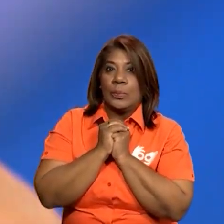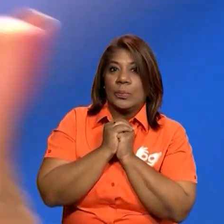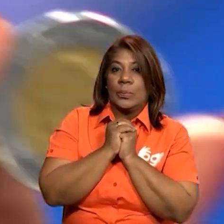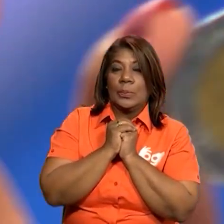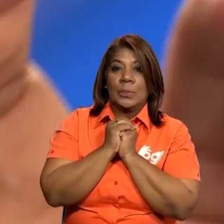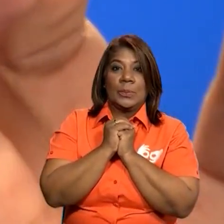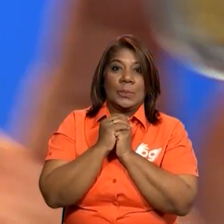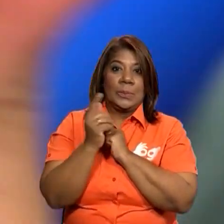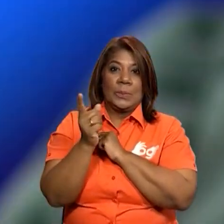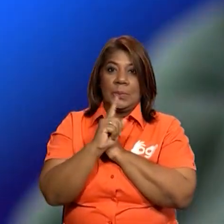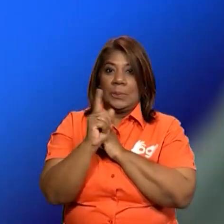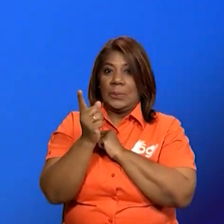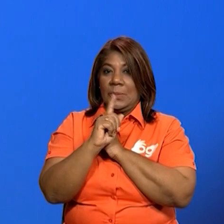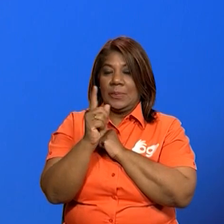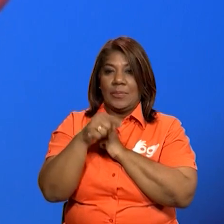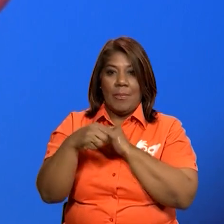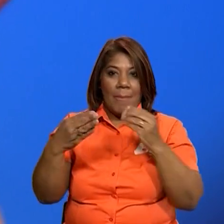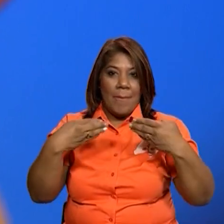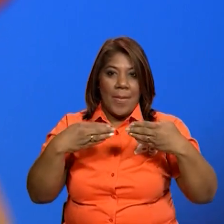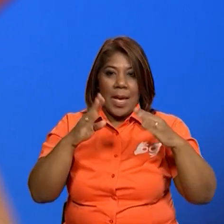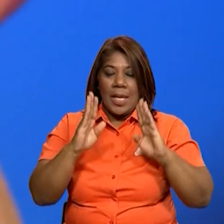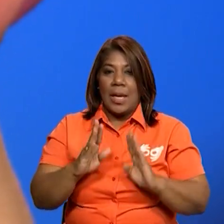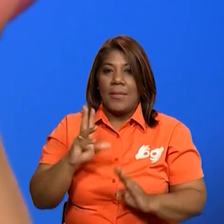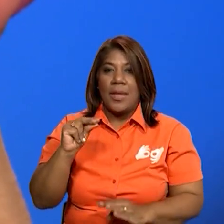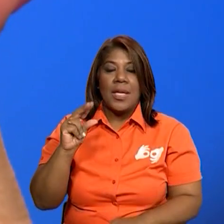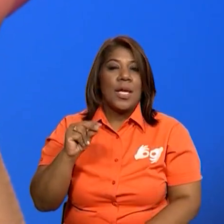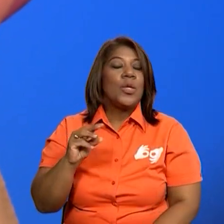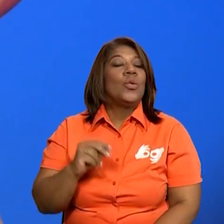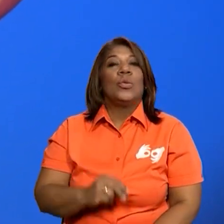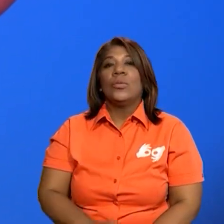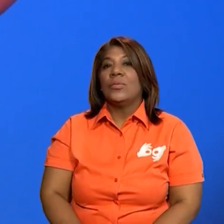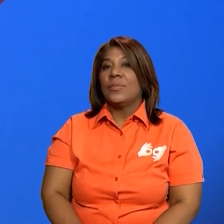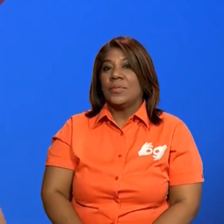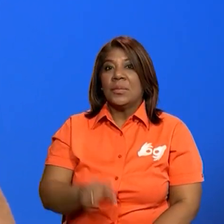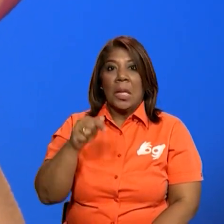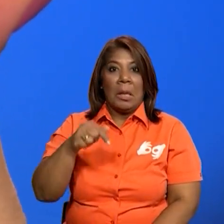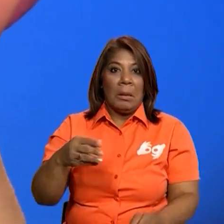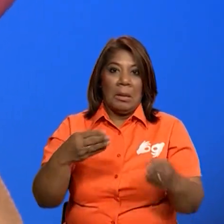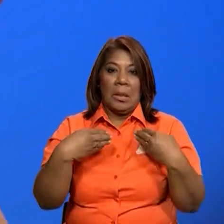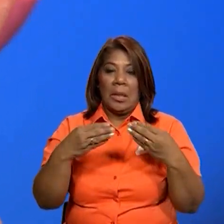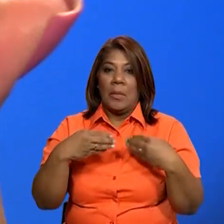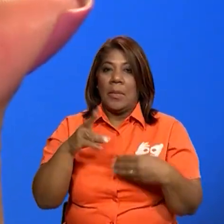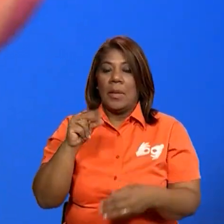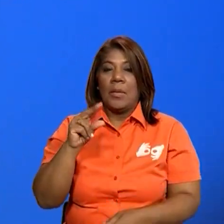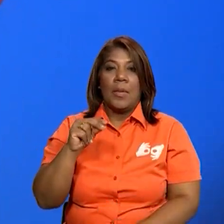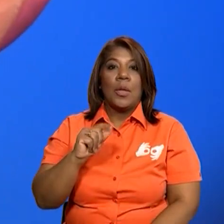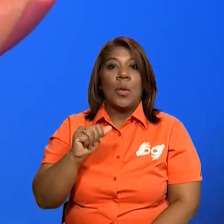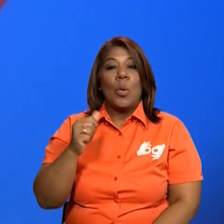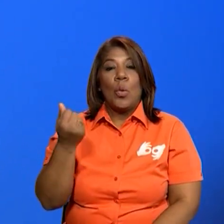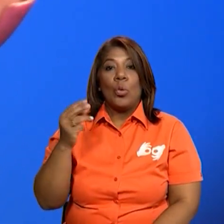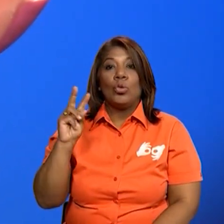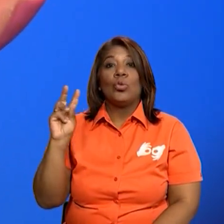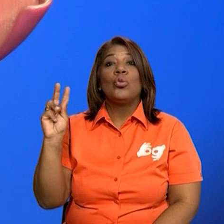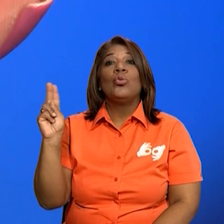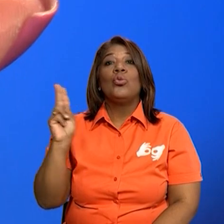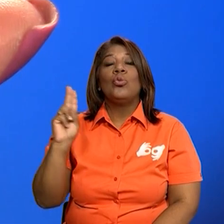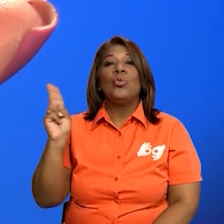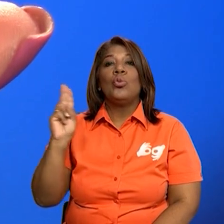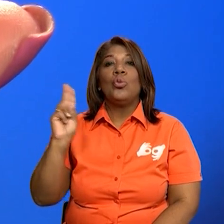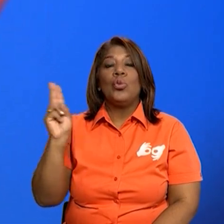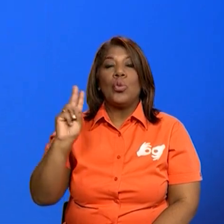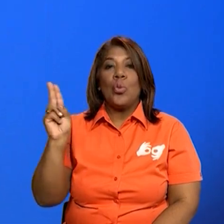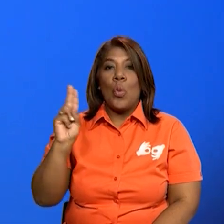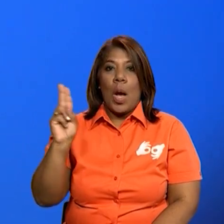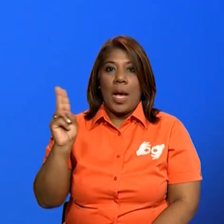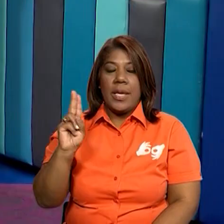es una moneda de Uruguay. Ahí vemos su nombre y aparece otro personaje destacado de